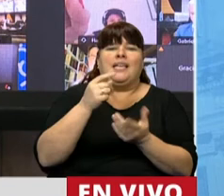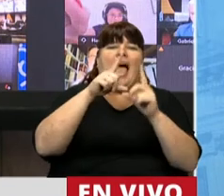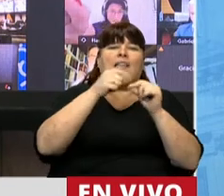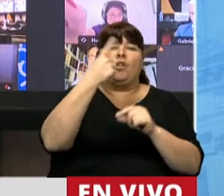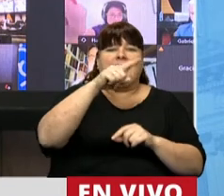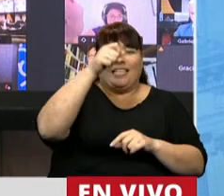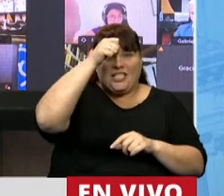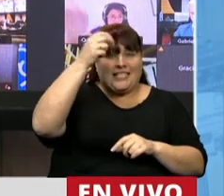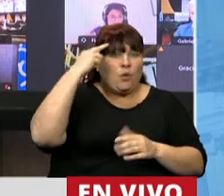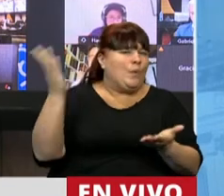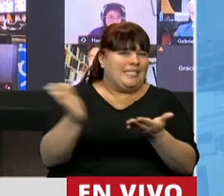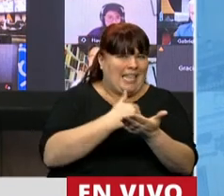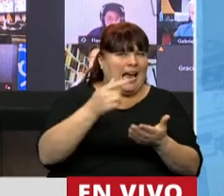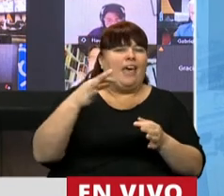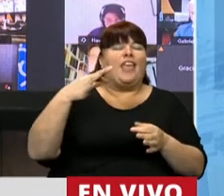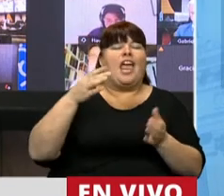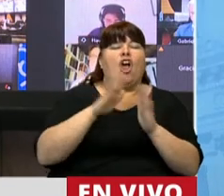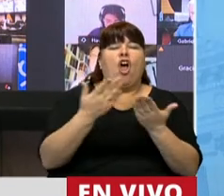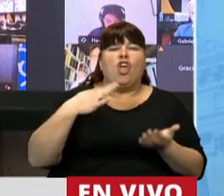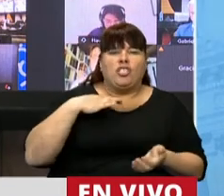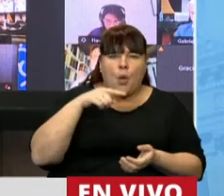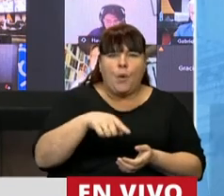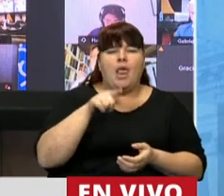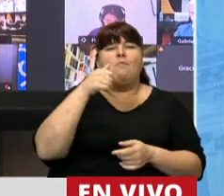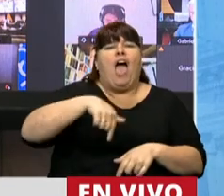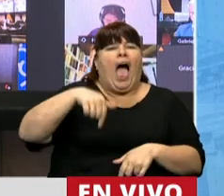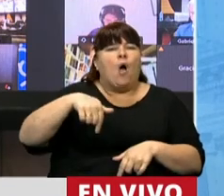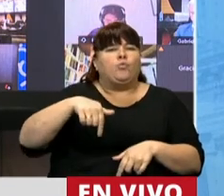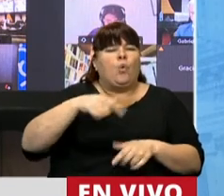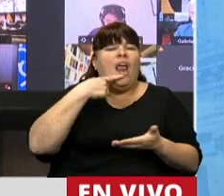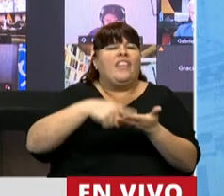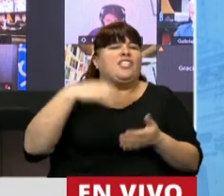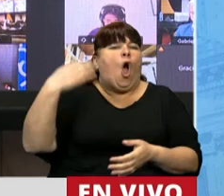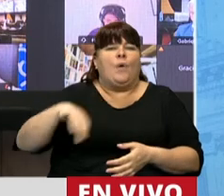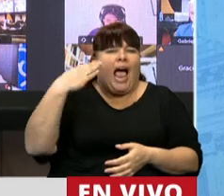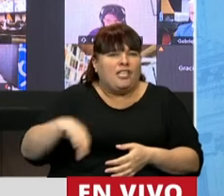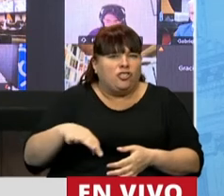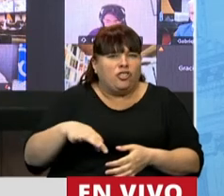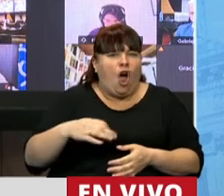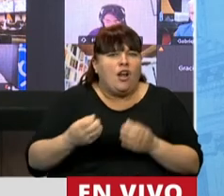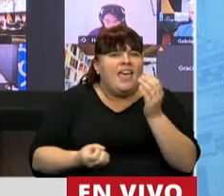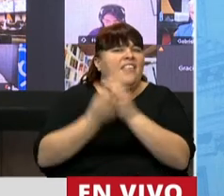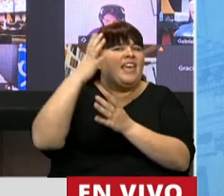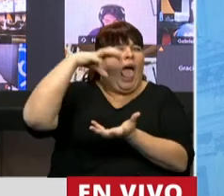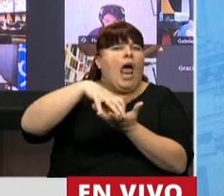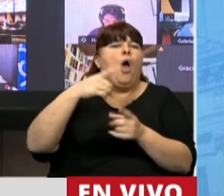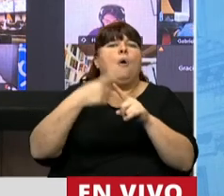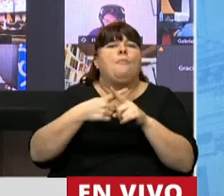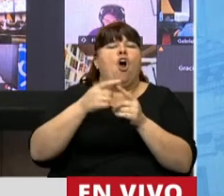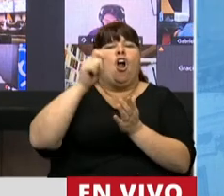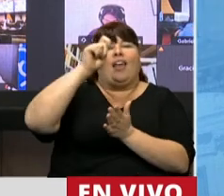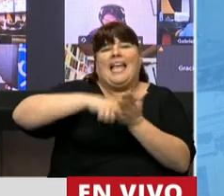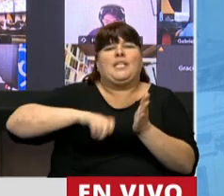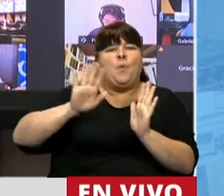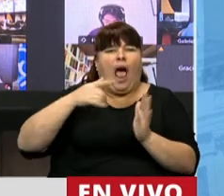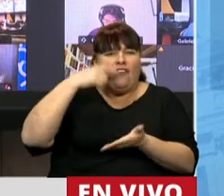el artículo 169 del Código Civil, ya que el actual establece la obligatoriedad de la Constitución solamente por gestión pública,